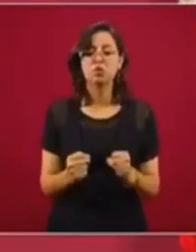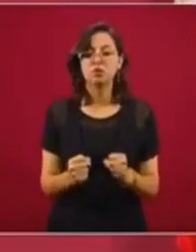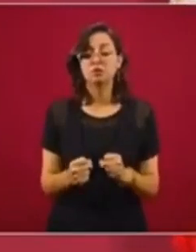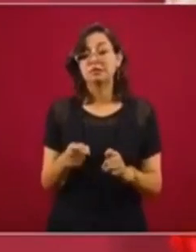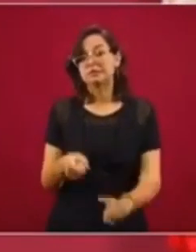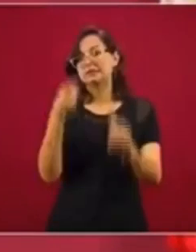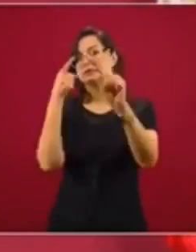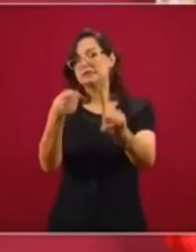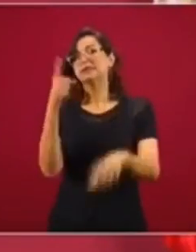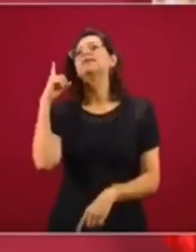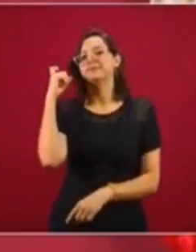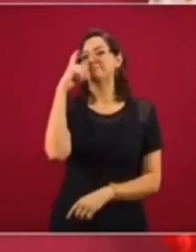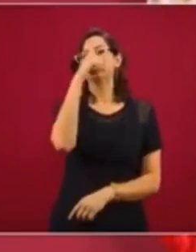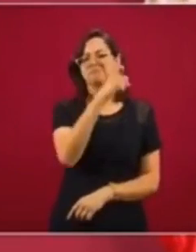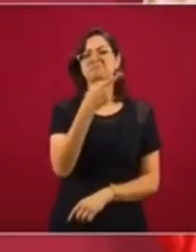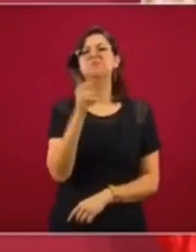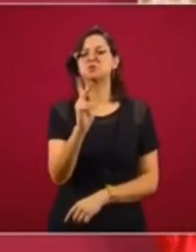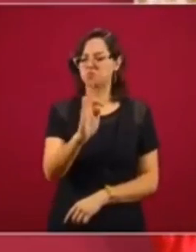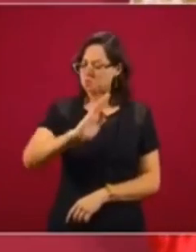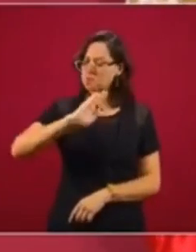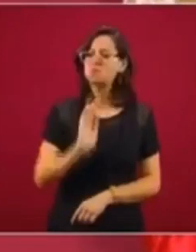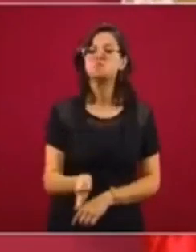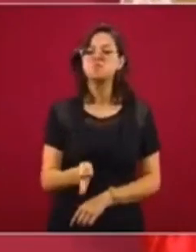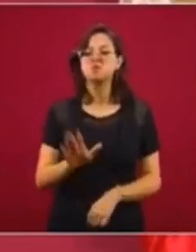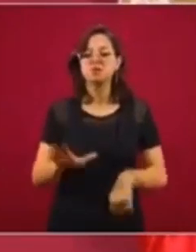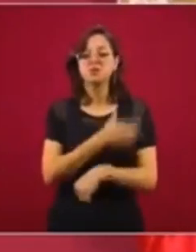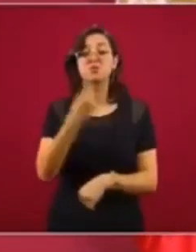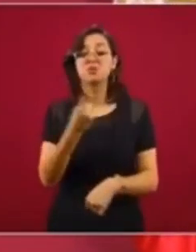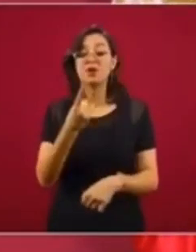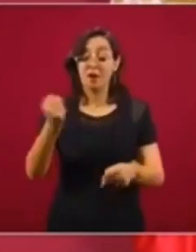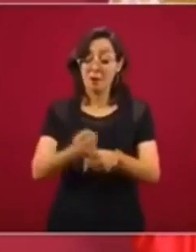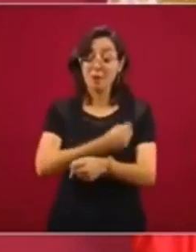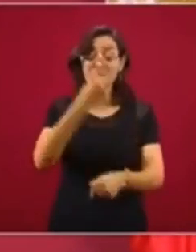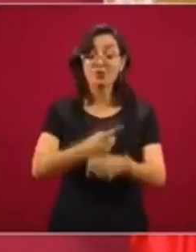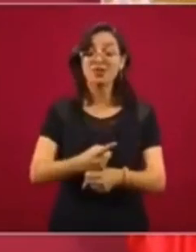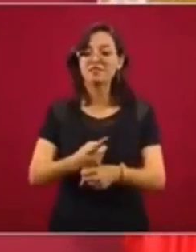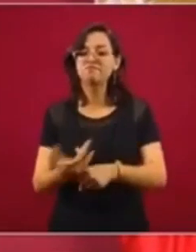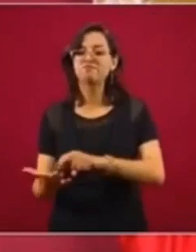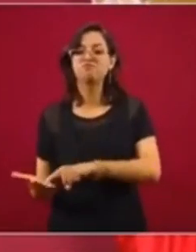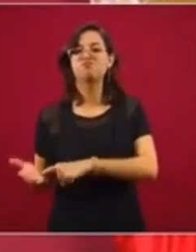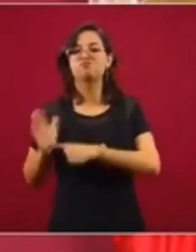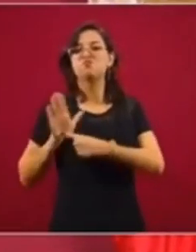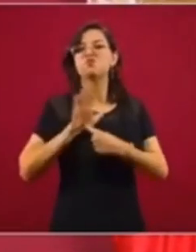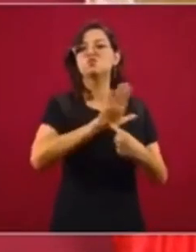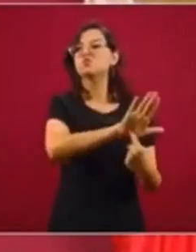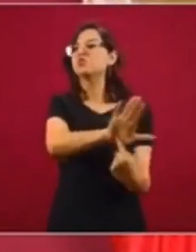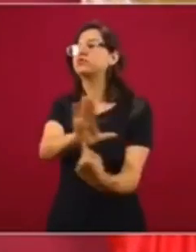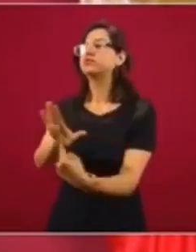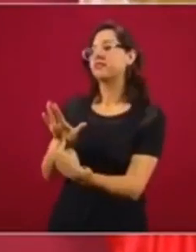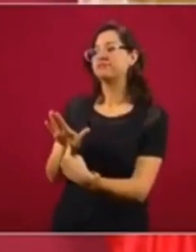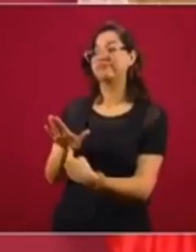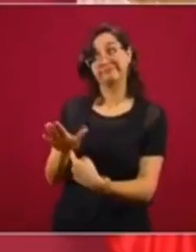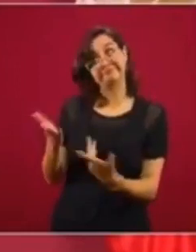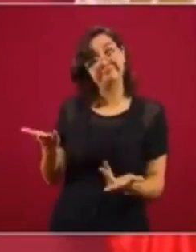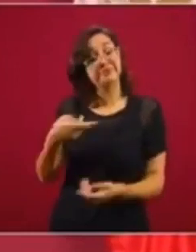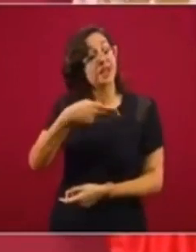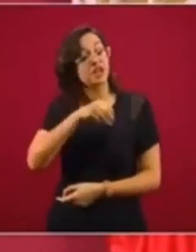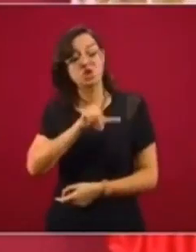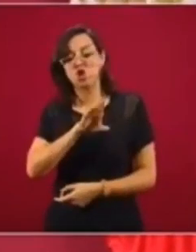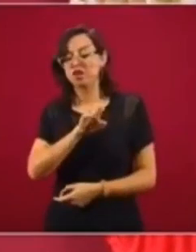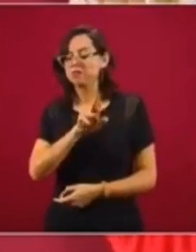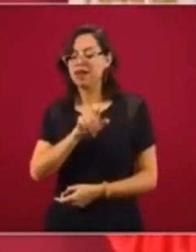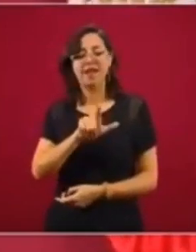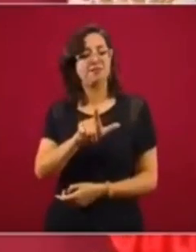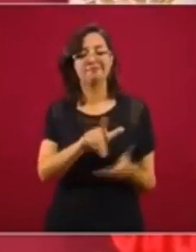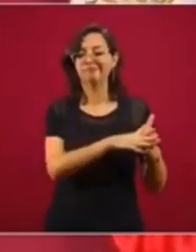Esto un desafío, pero aceptamos el reto, porque es la oportunidad de demostrar que el modelo neoliberal es un modelo